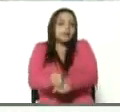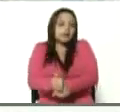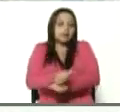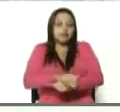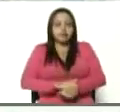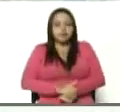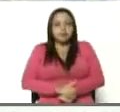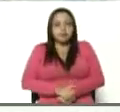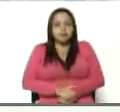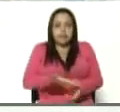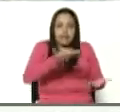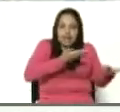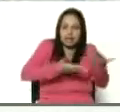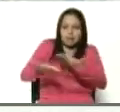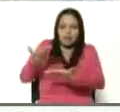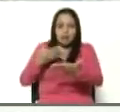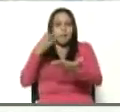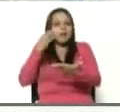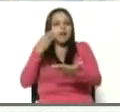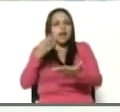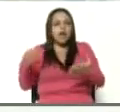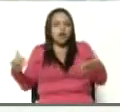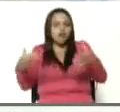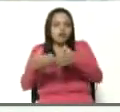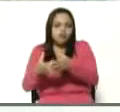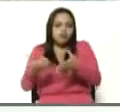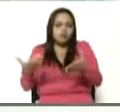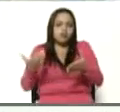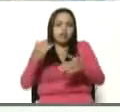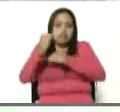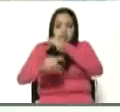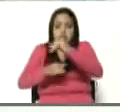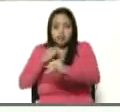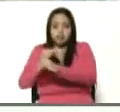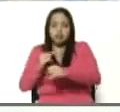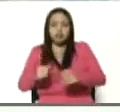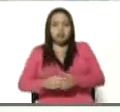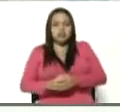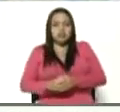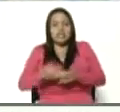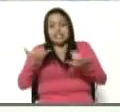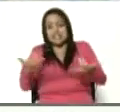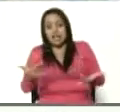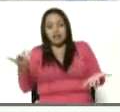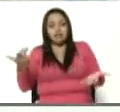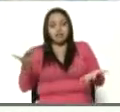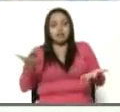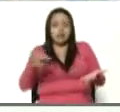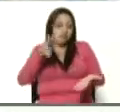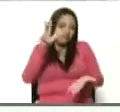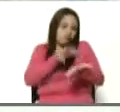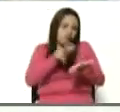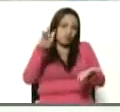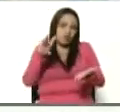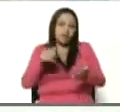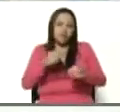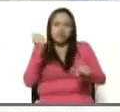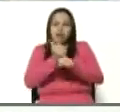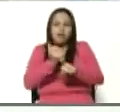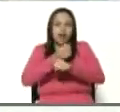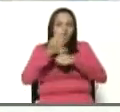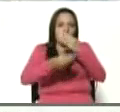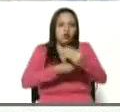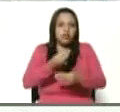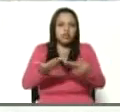intercambiar esta experiencia con los organismos internacionales y de esa manera sellar un logro de los productores pecuarios